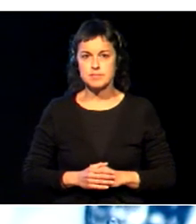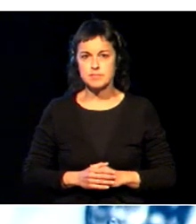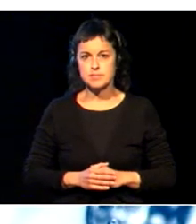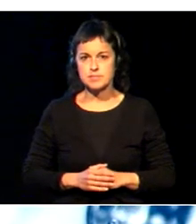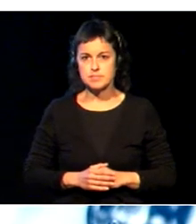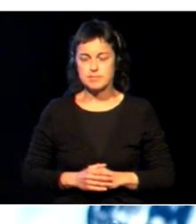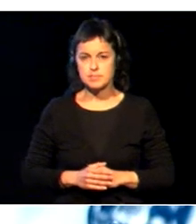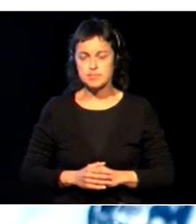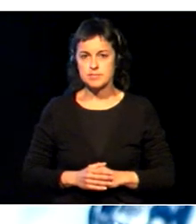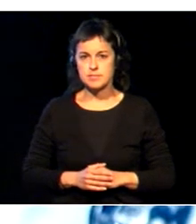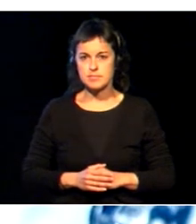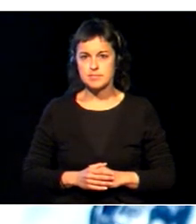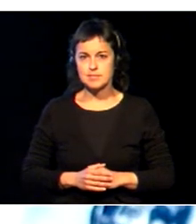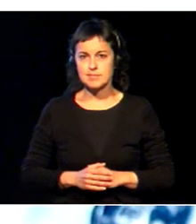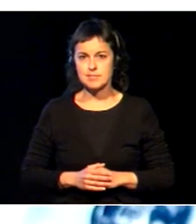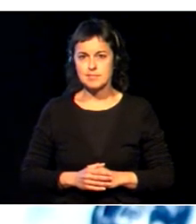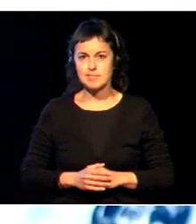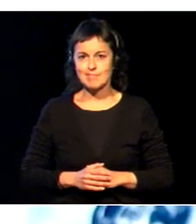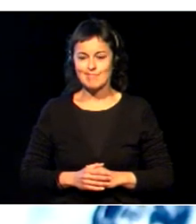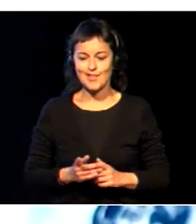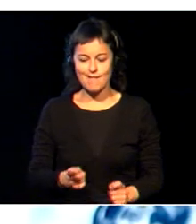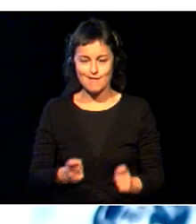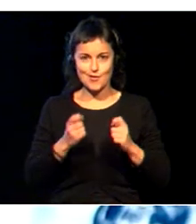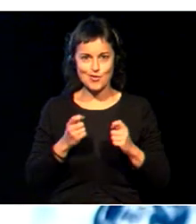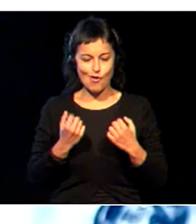Eta indar berrituta ateratzen dena.